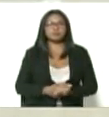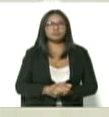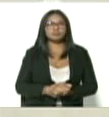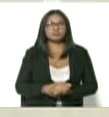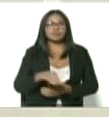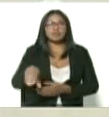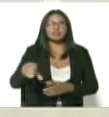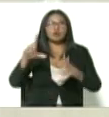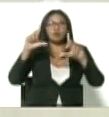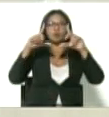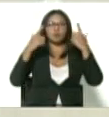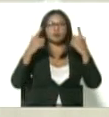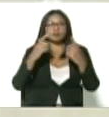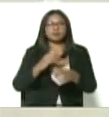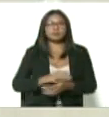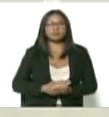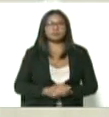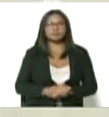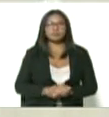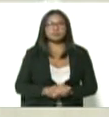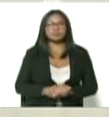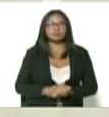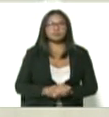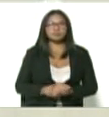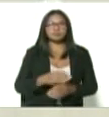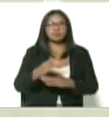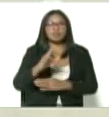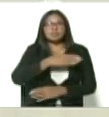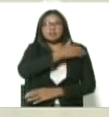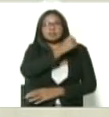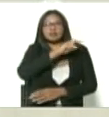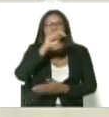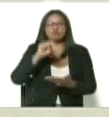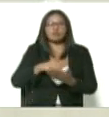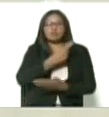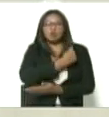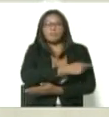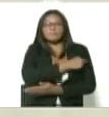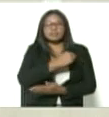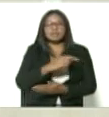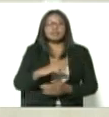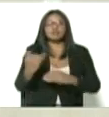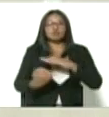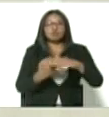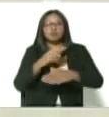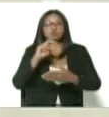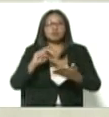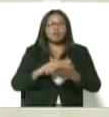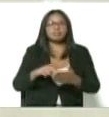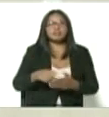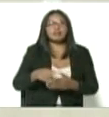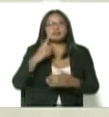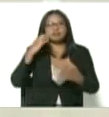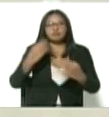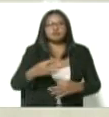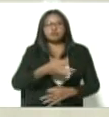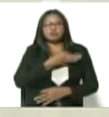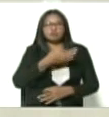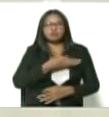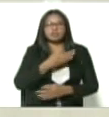estado la guayra allá está el director nacional de hospitales del instituto venezolano de los seguros sociales